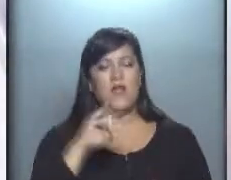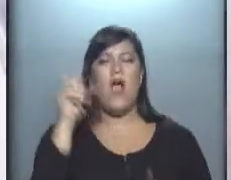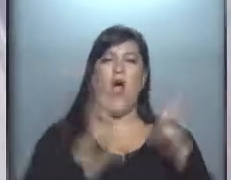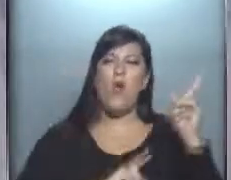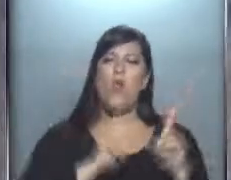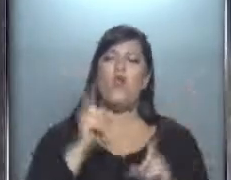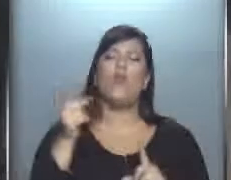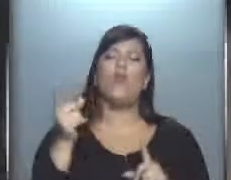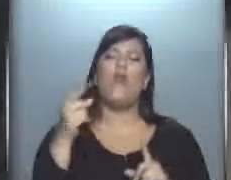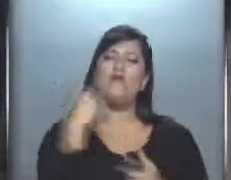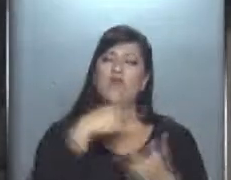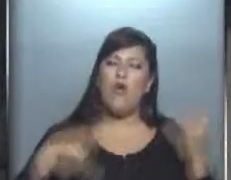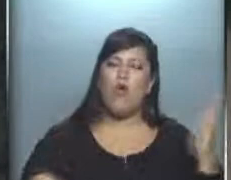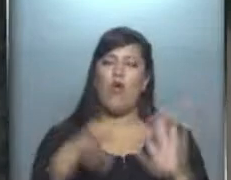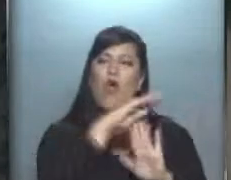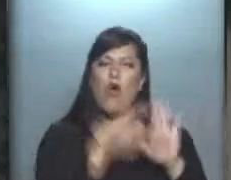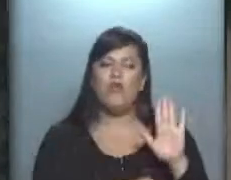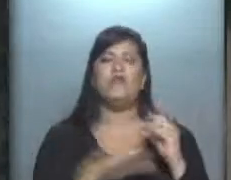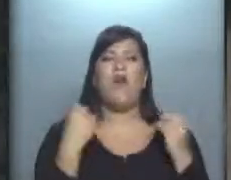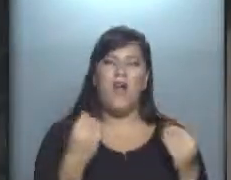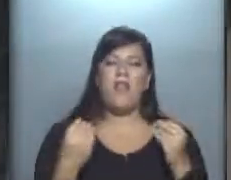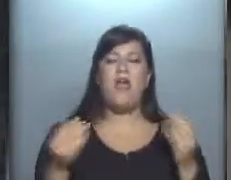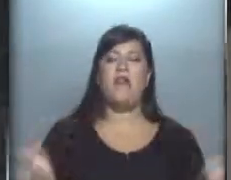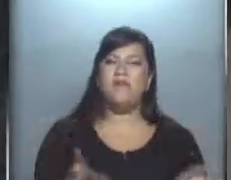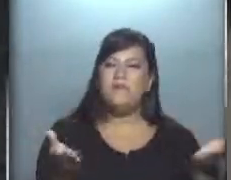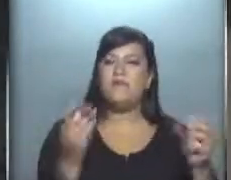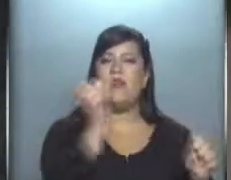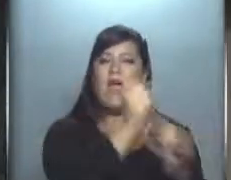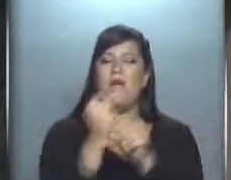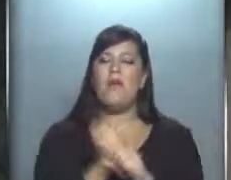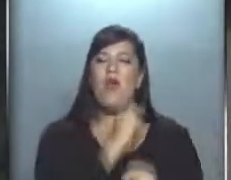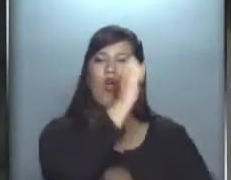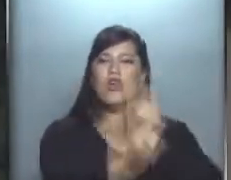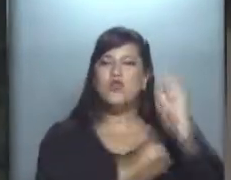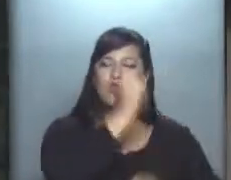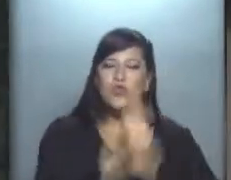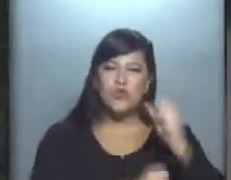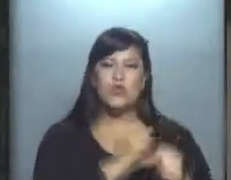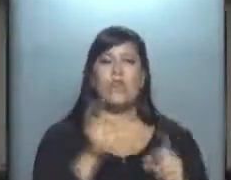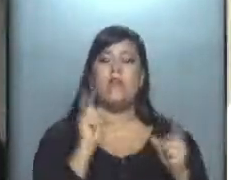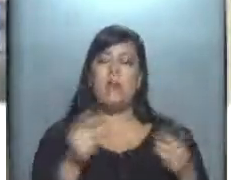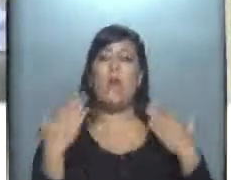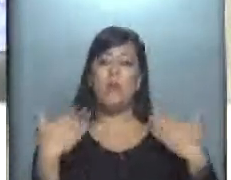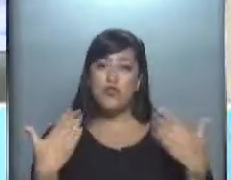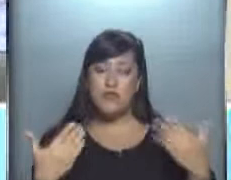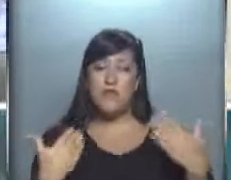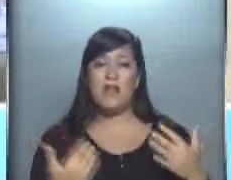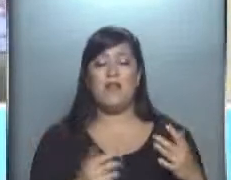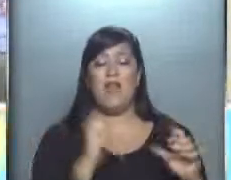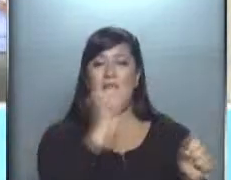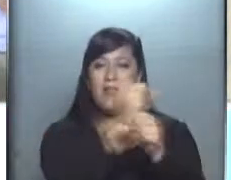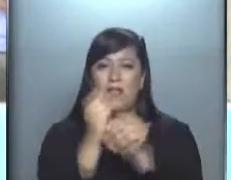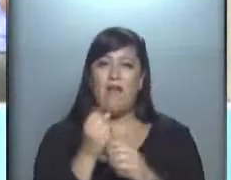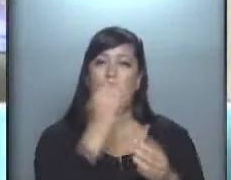ver, por ejemplo, con la reactivación del empleo en la industria, la posibilidad de incorporarse al mercado laboral